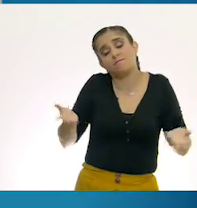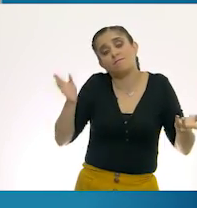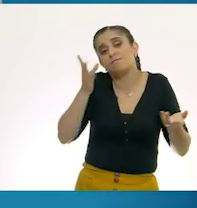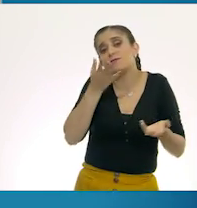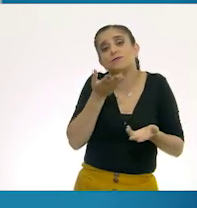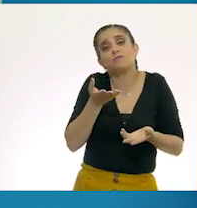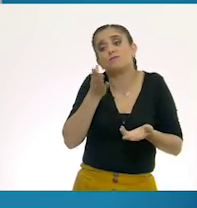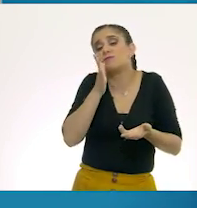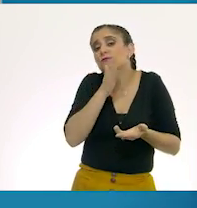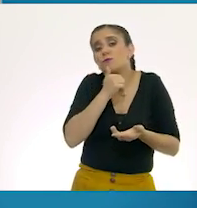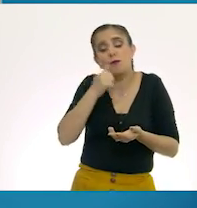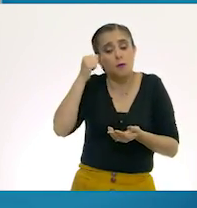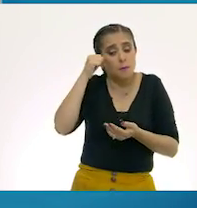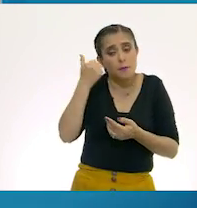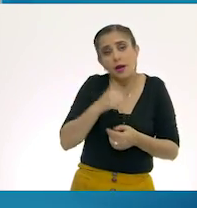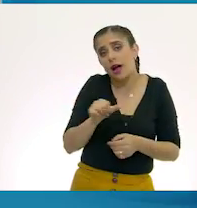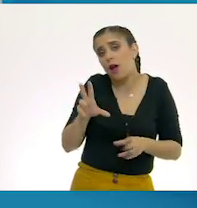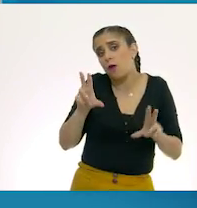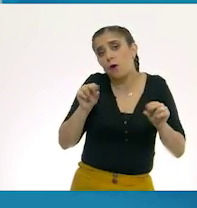ibas a agarrar garranatis.